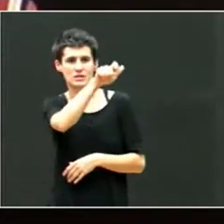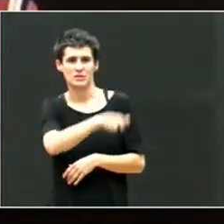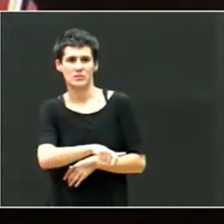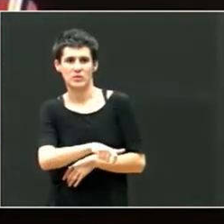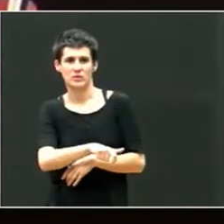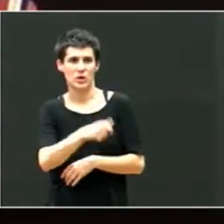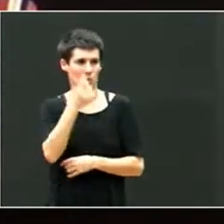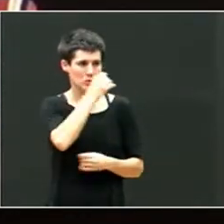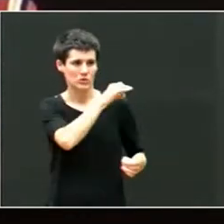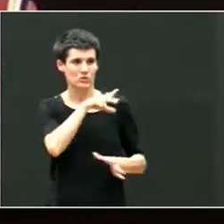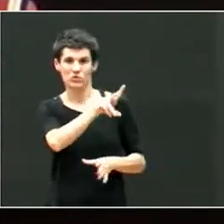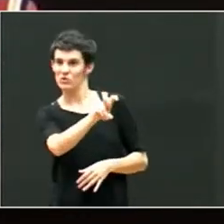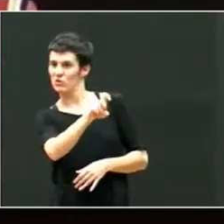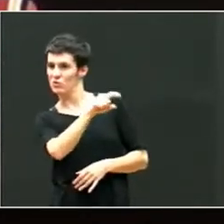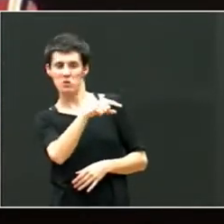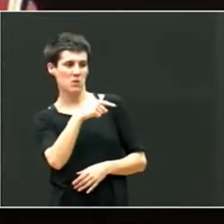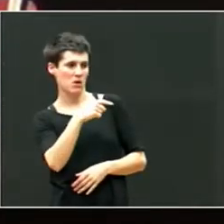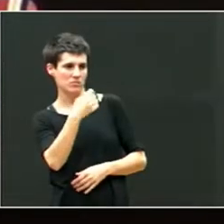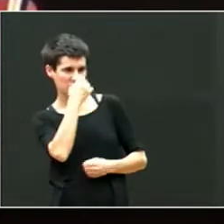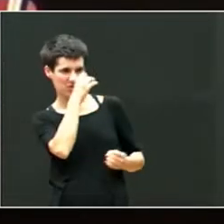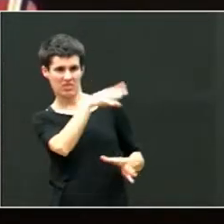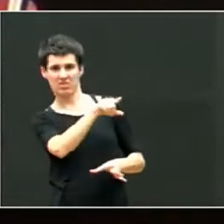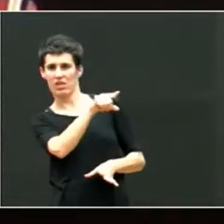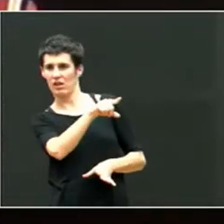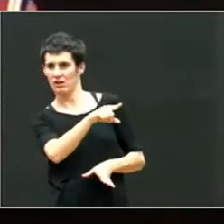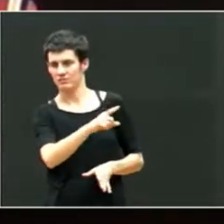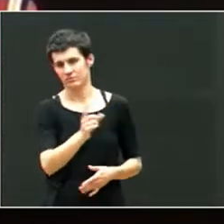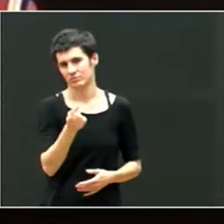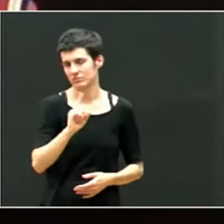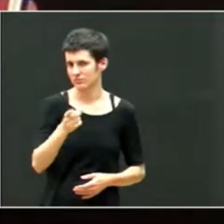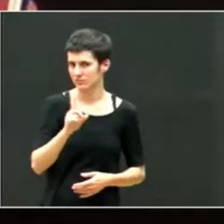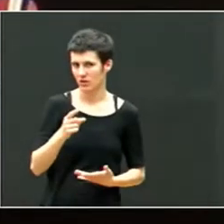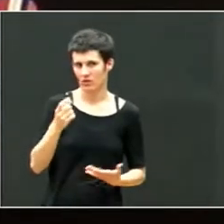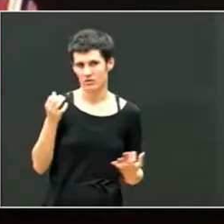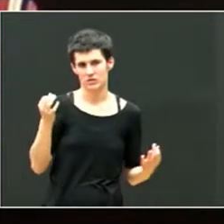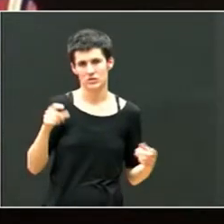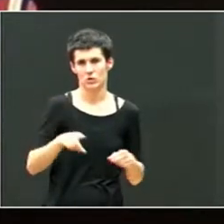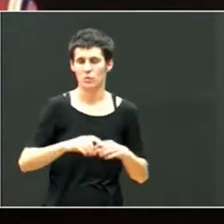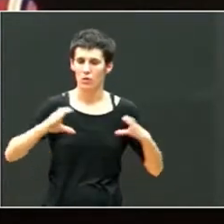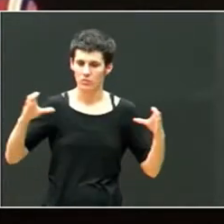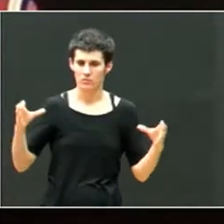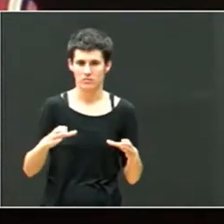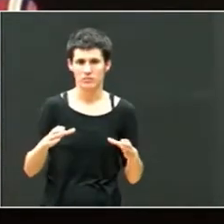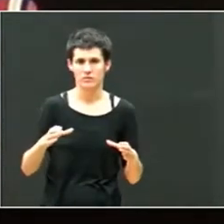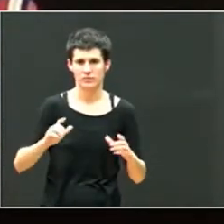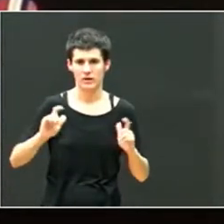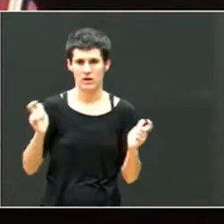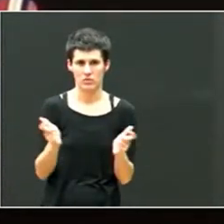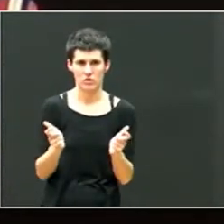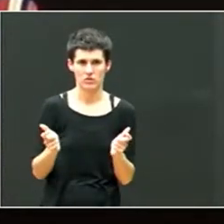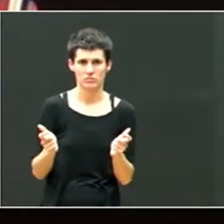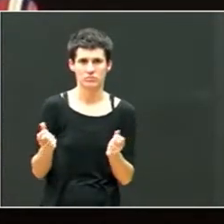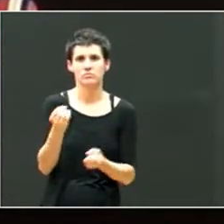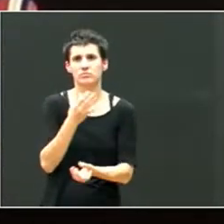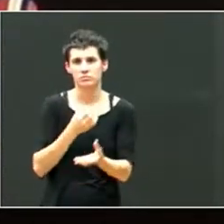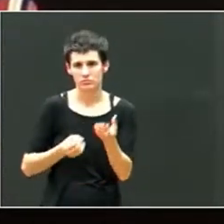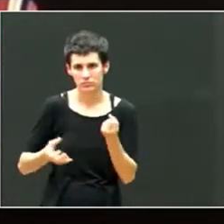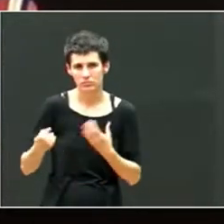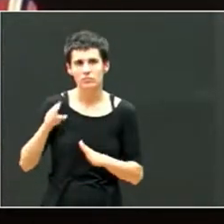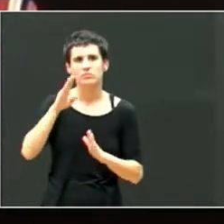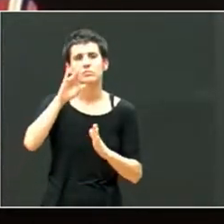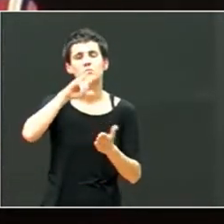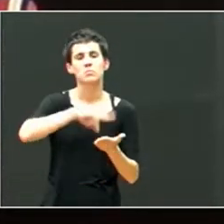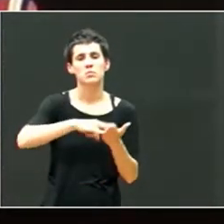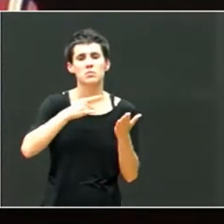llega o para el que no se entera. Esto es para que se junte el claustro y organice un plan de abordaje y de